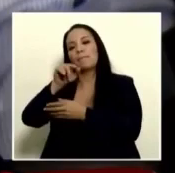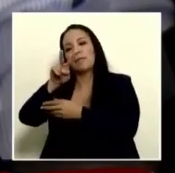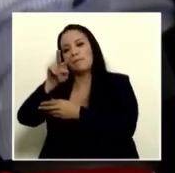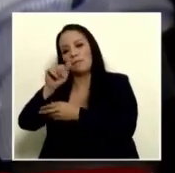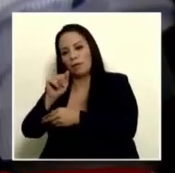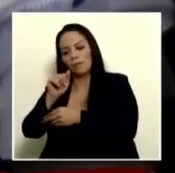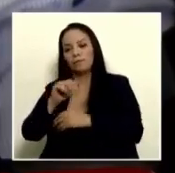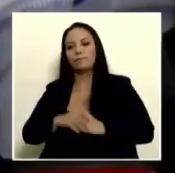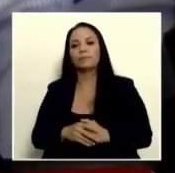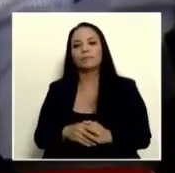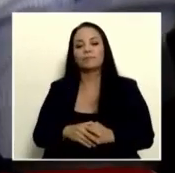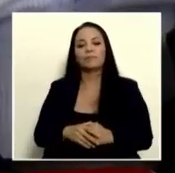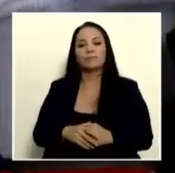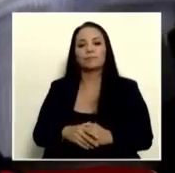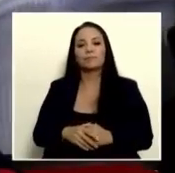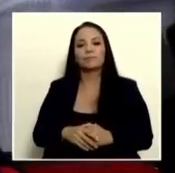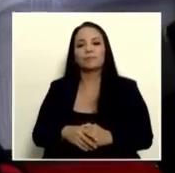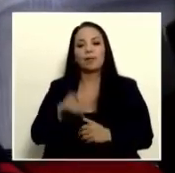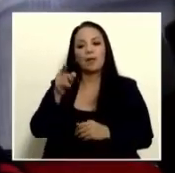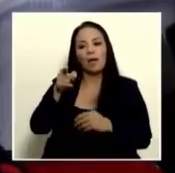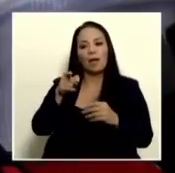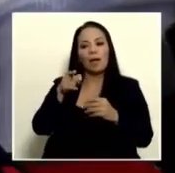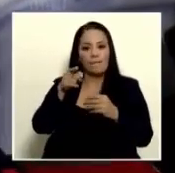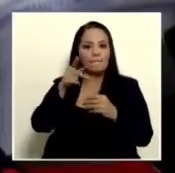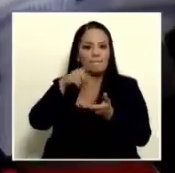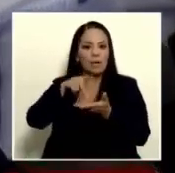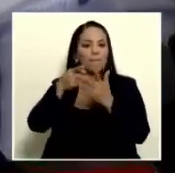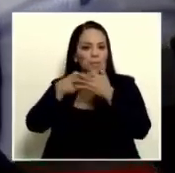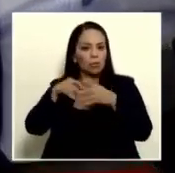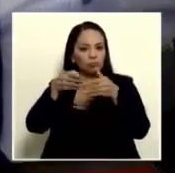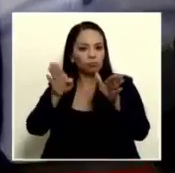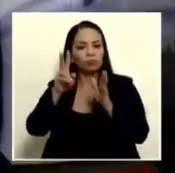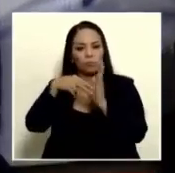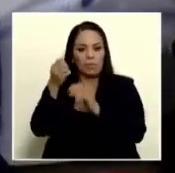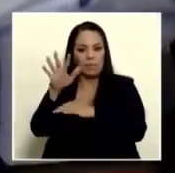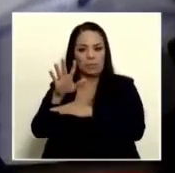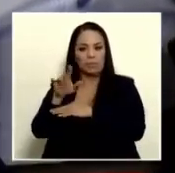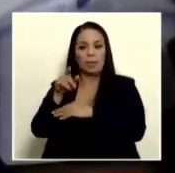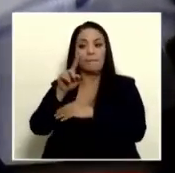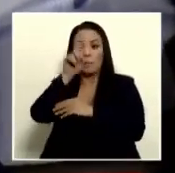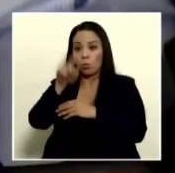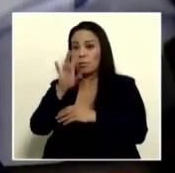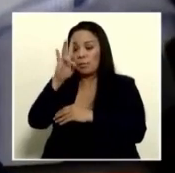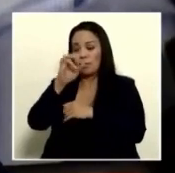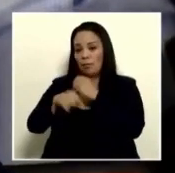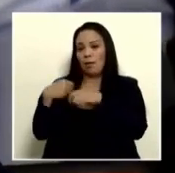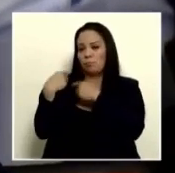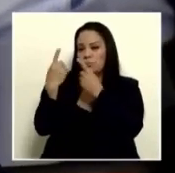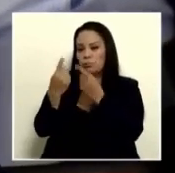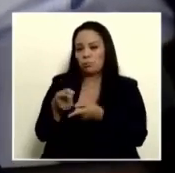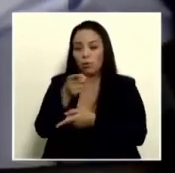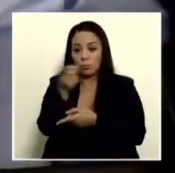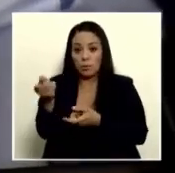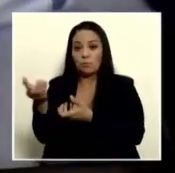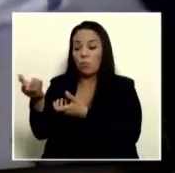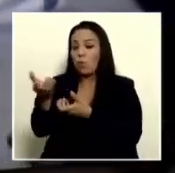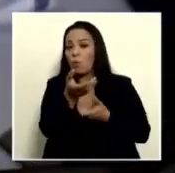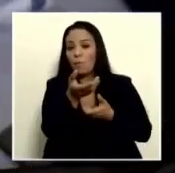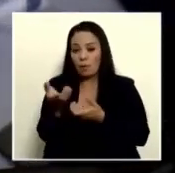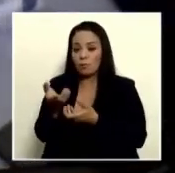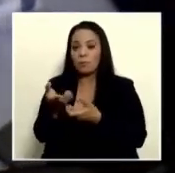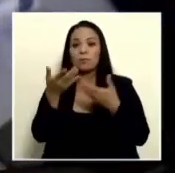que empezó a funcionar en 2015 no sé si en estos siete años ustedes como bomberos emitieron